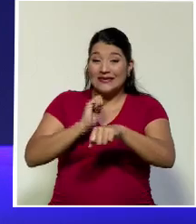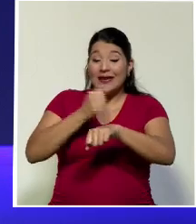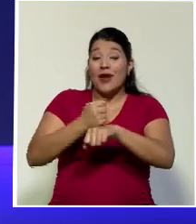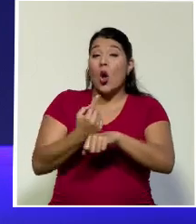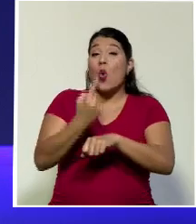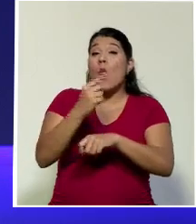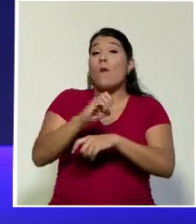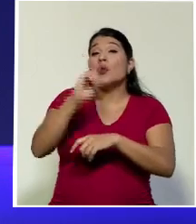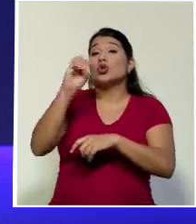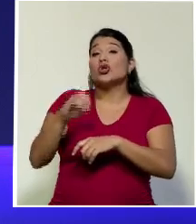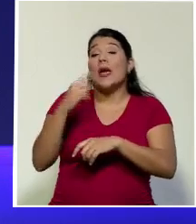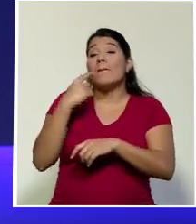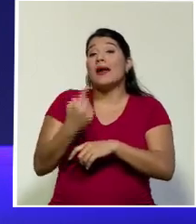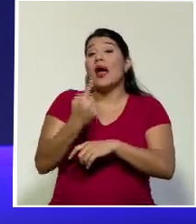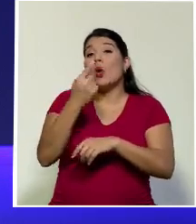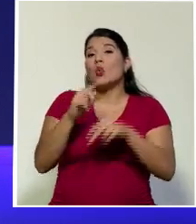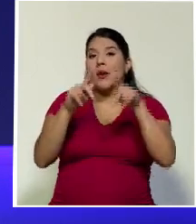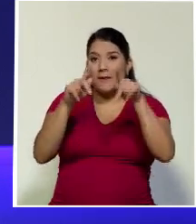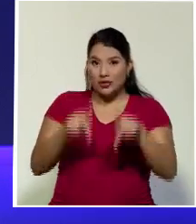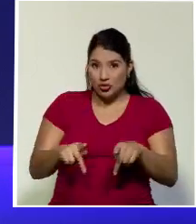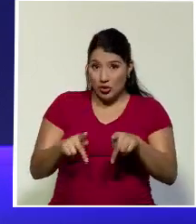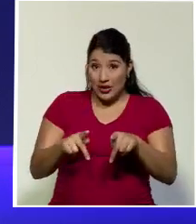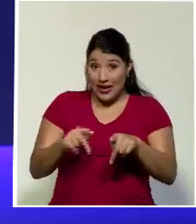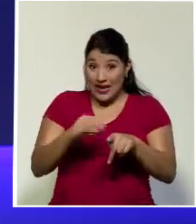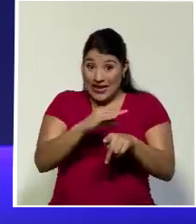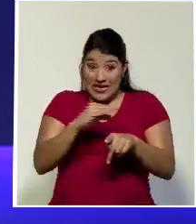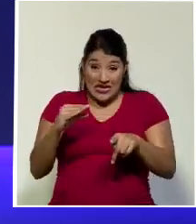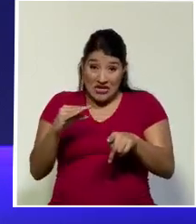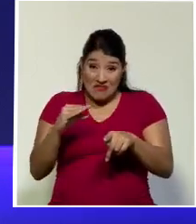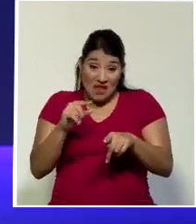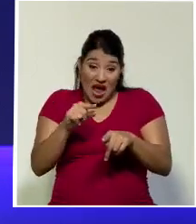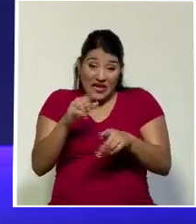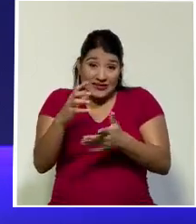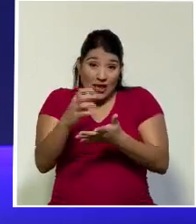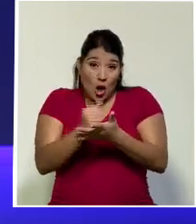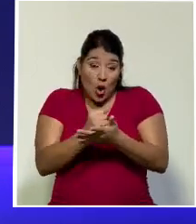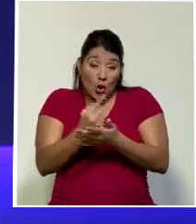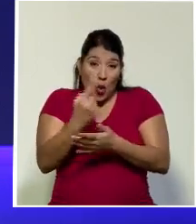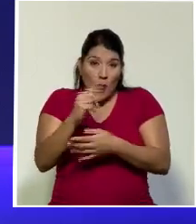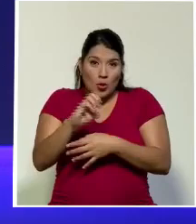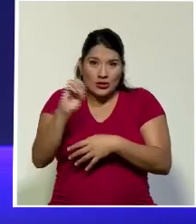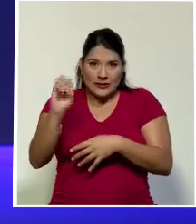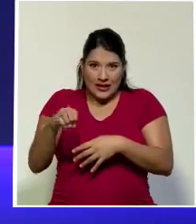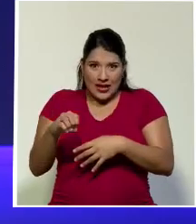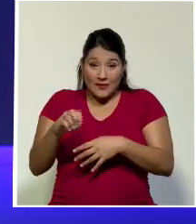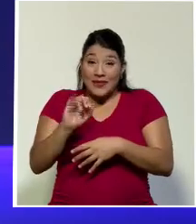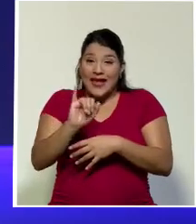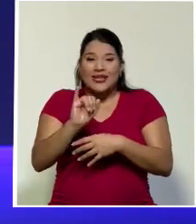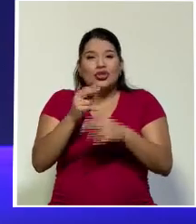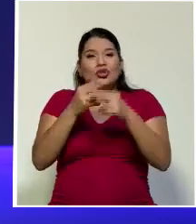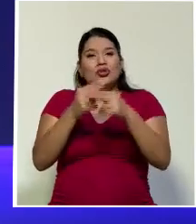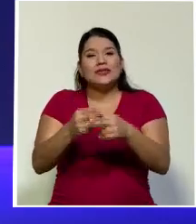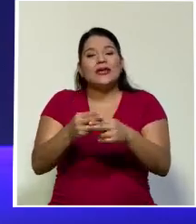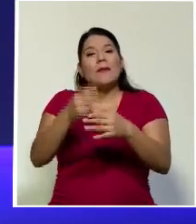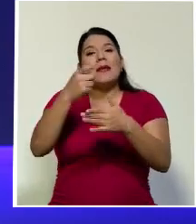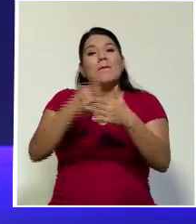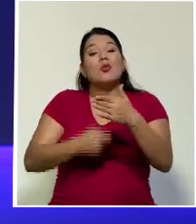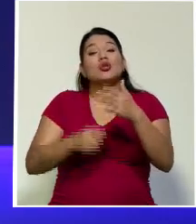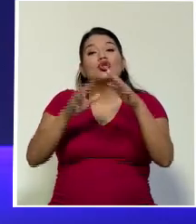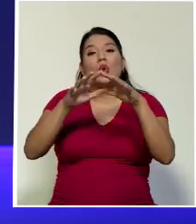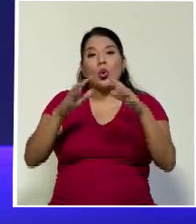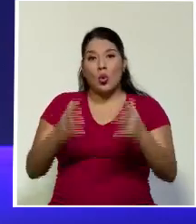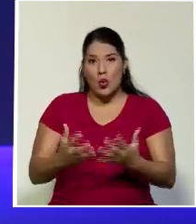Todos los recursos que recibe una persona y a partir de ahí que se cobre una sola tarifa de impuesto. Eso es lo que llamamos el impuesto global.